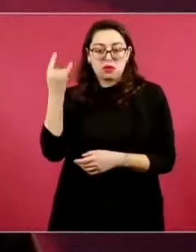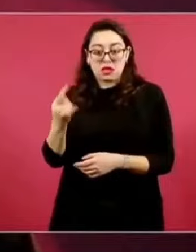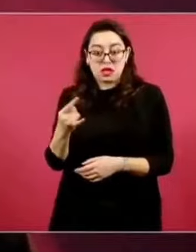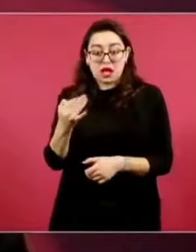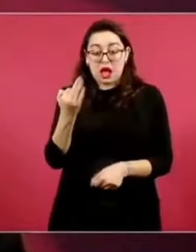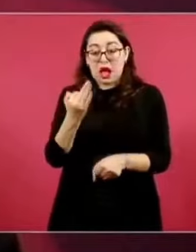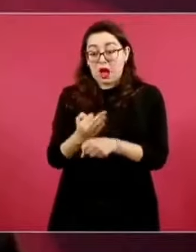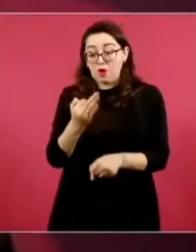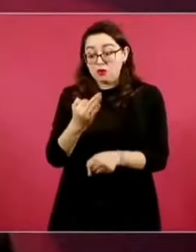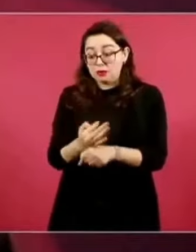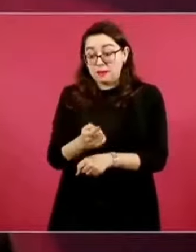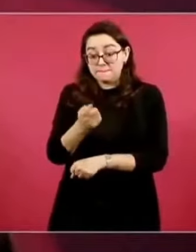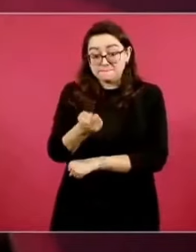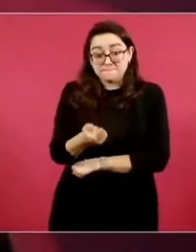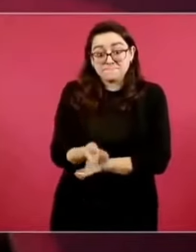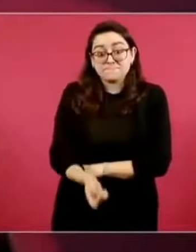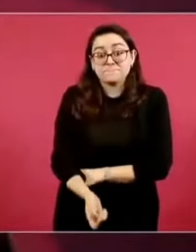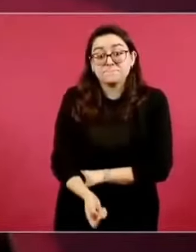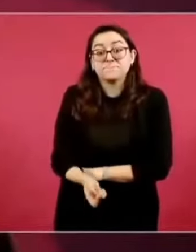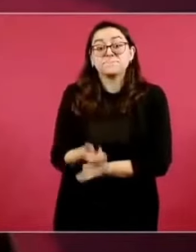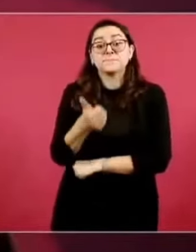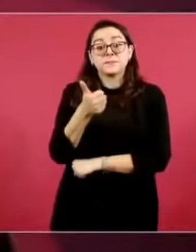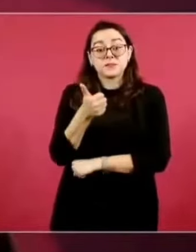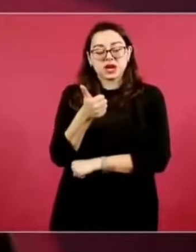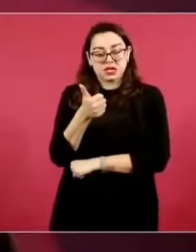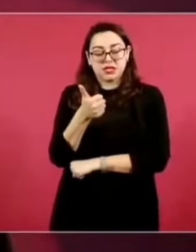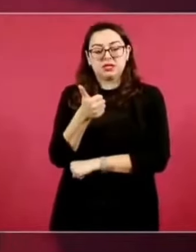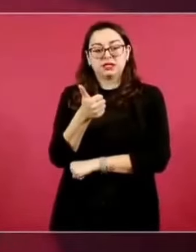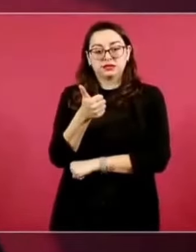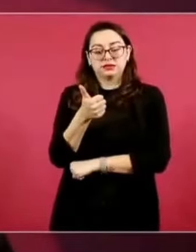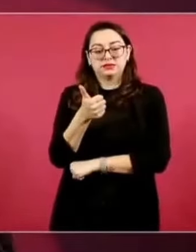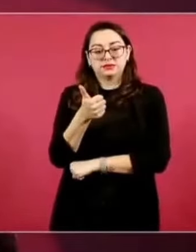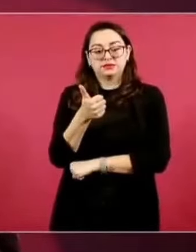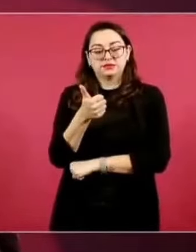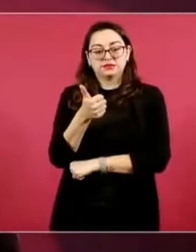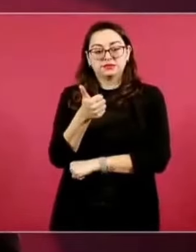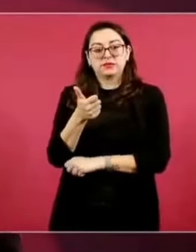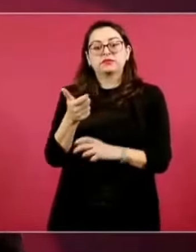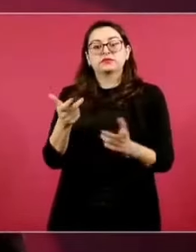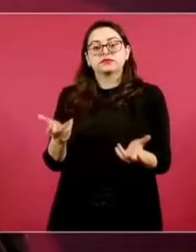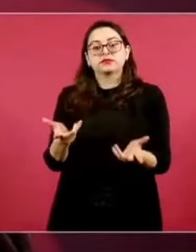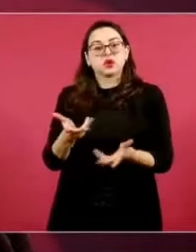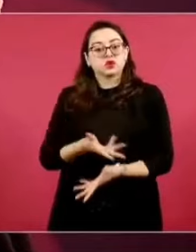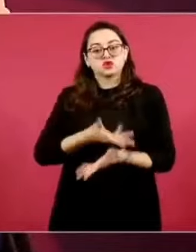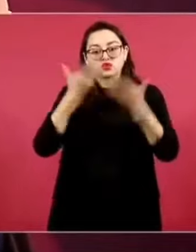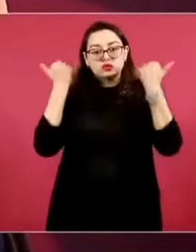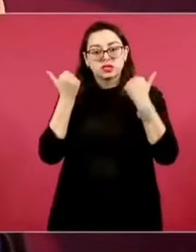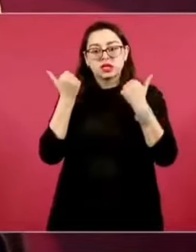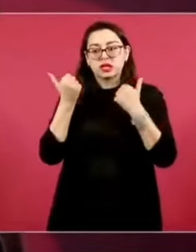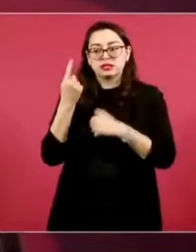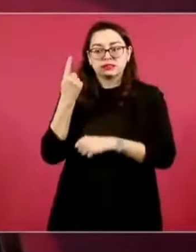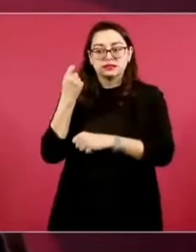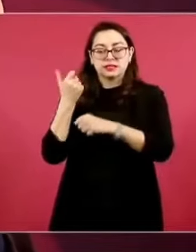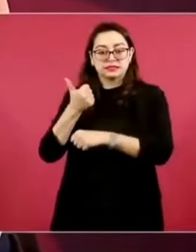fiscalía, no sé si hace seis años la Procuraduría